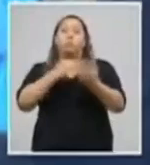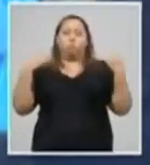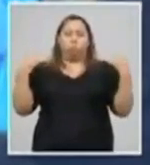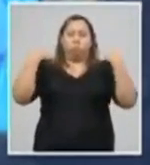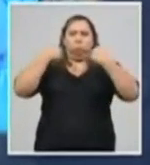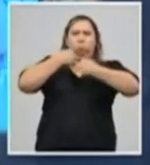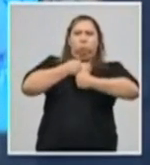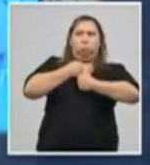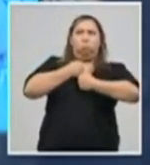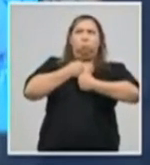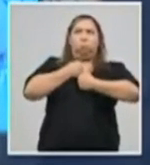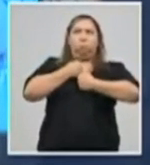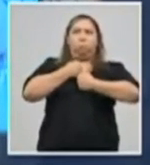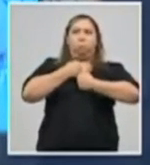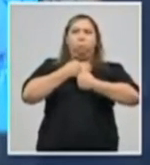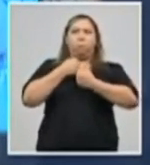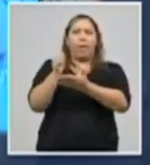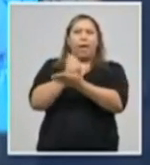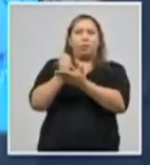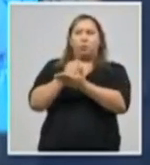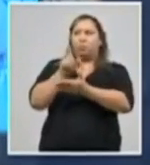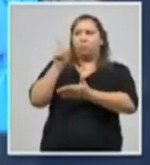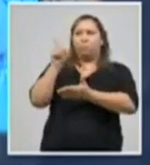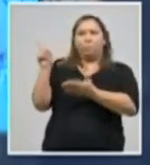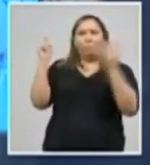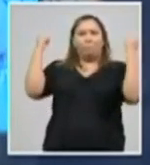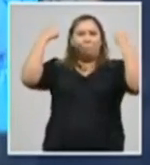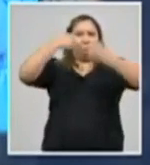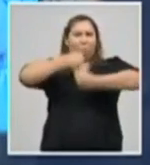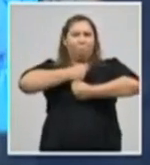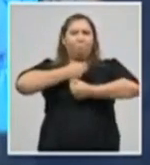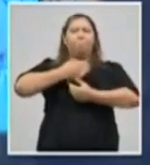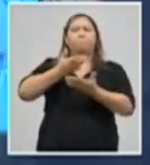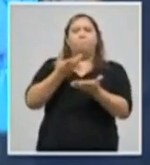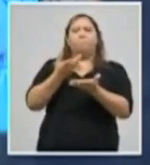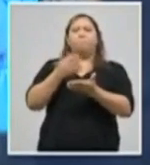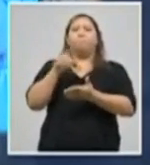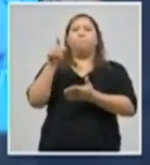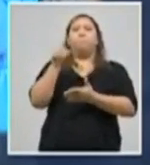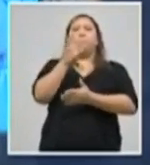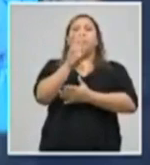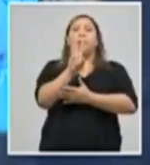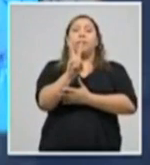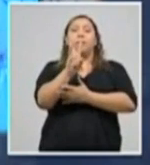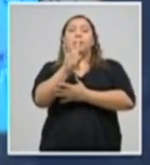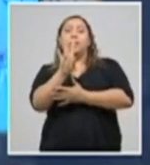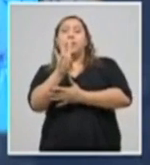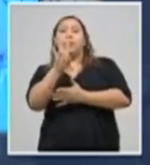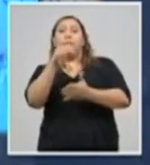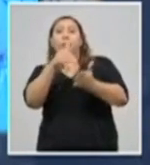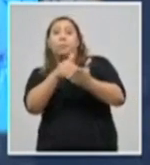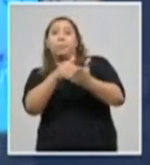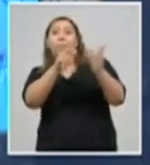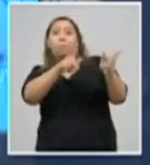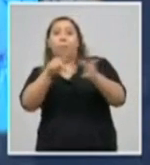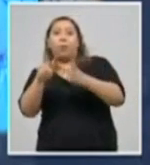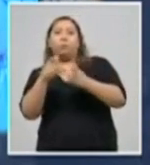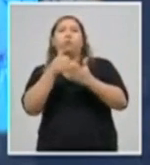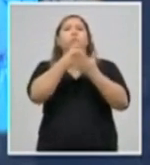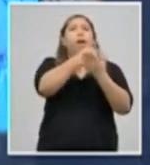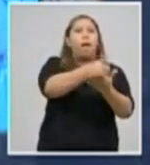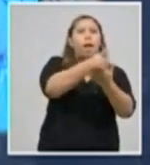personas se han atendido? Se da una cobertura a más de 67 mil personas. Y se han encontrado 2